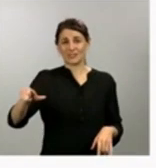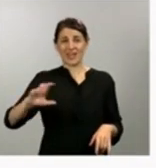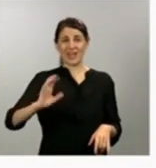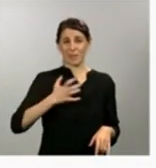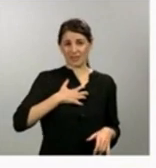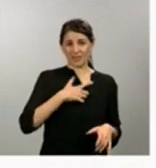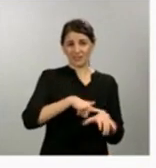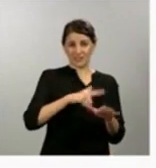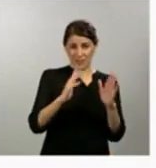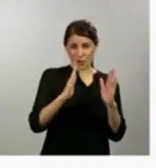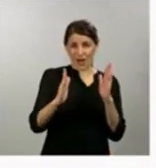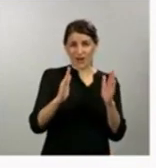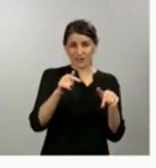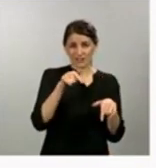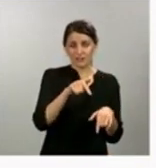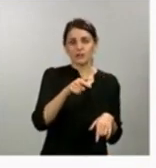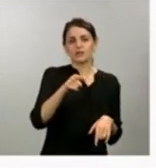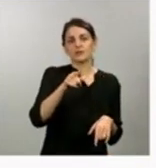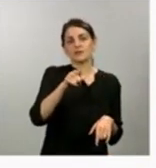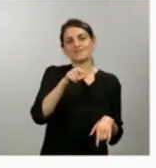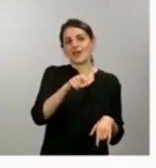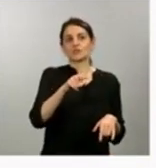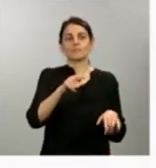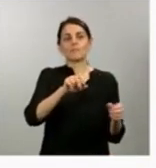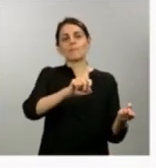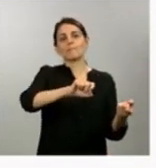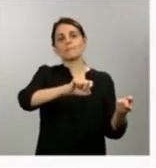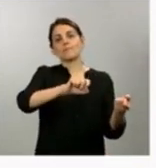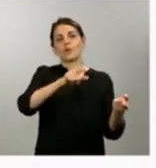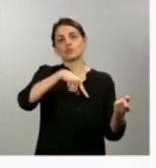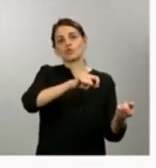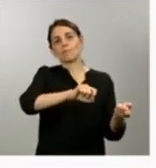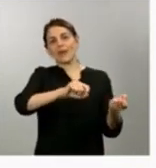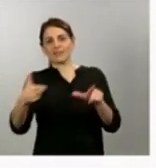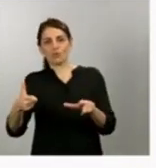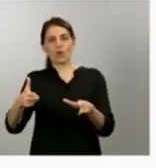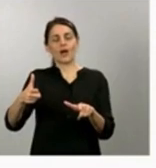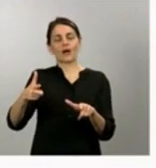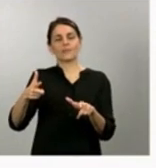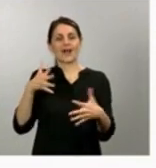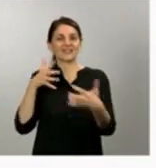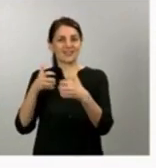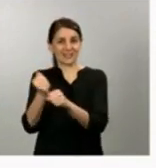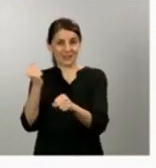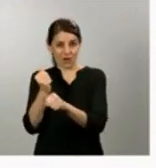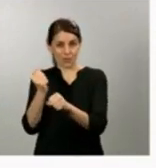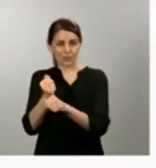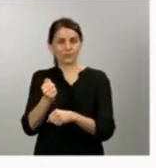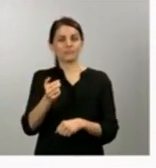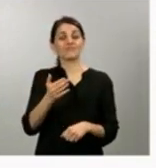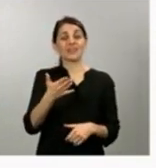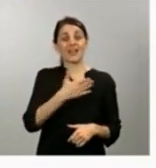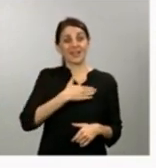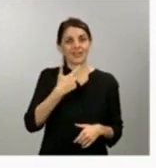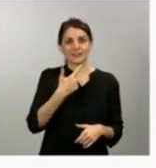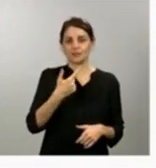asimilándolas al accidente de trabajo. Todos los trabajadores que se han visto contaminados o que han